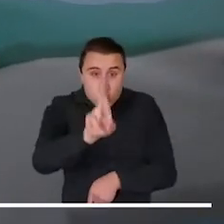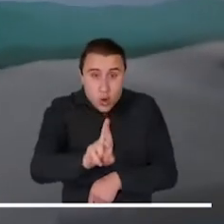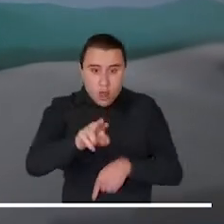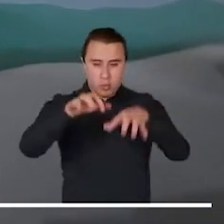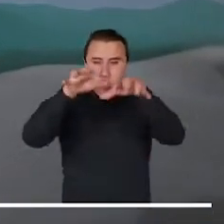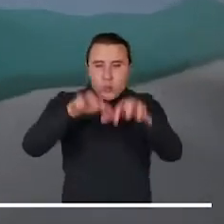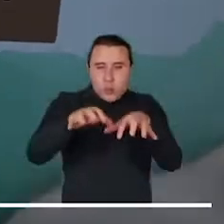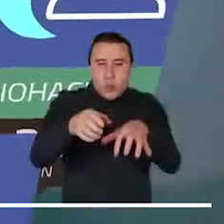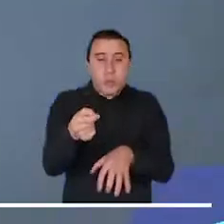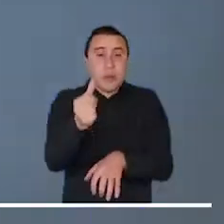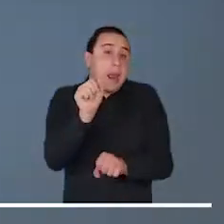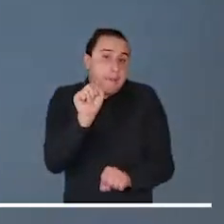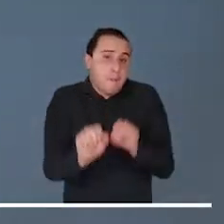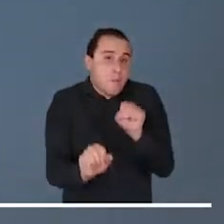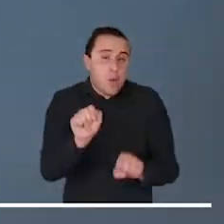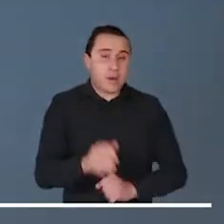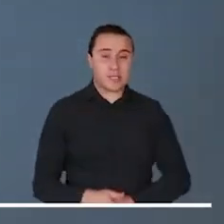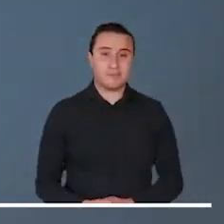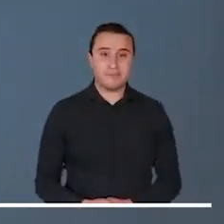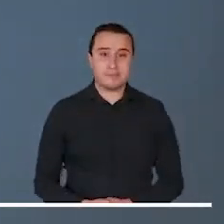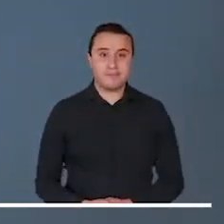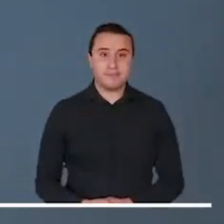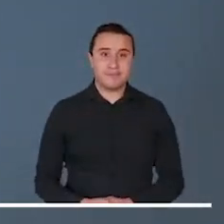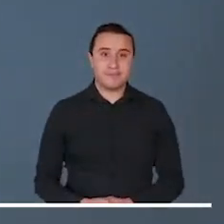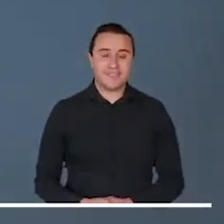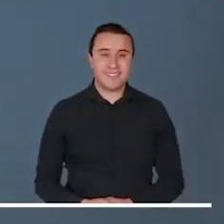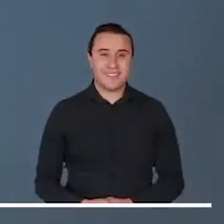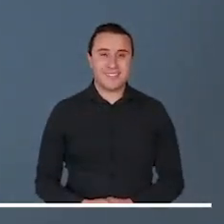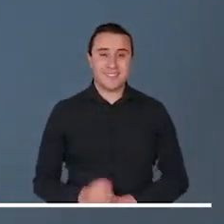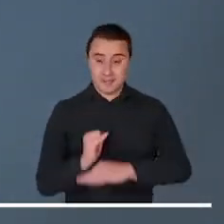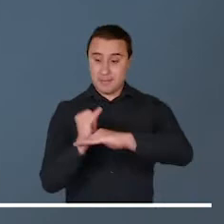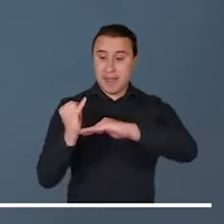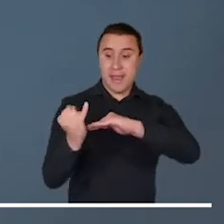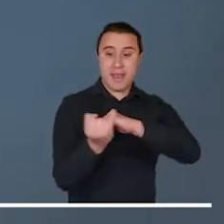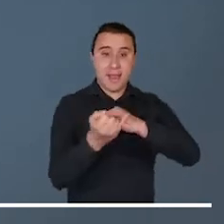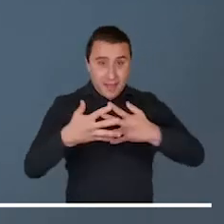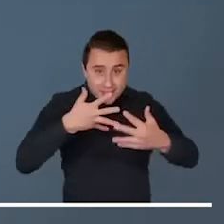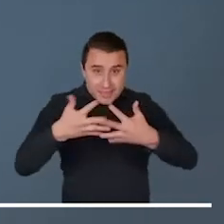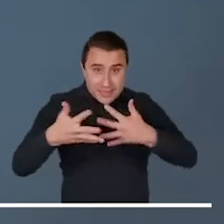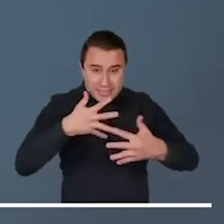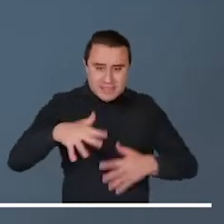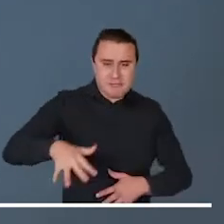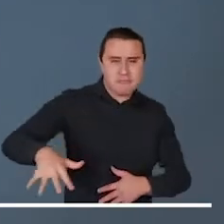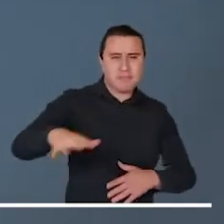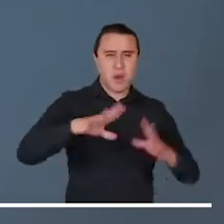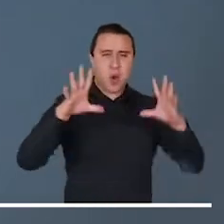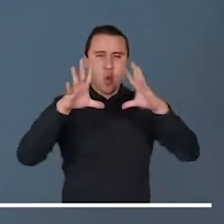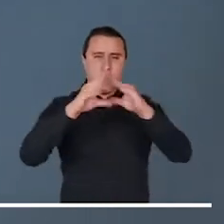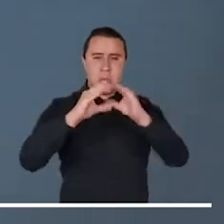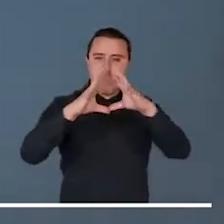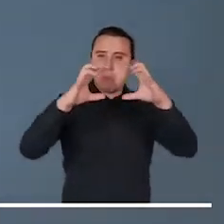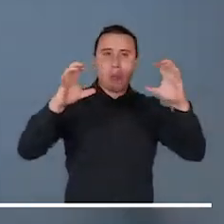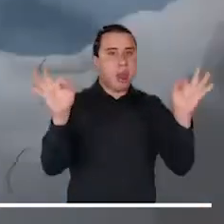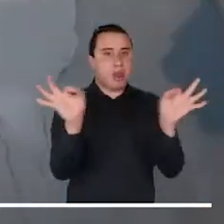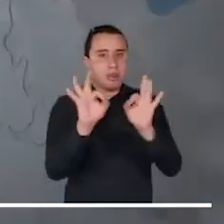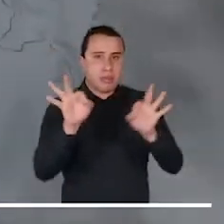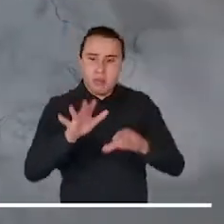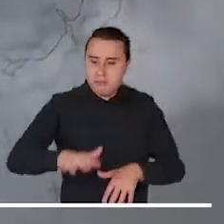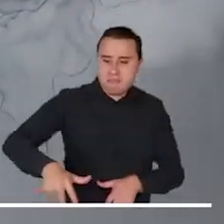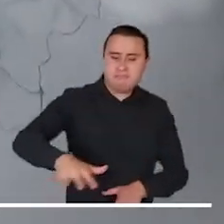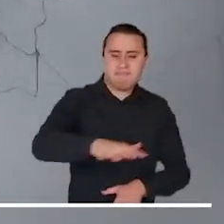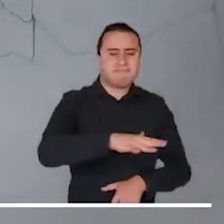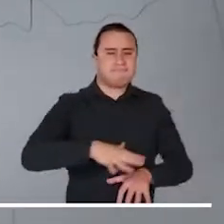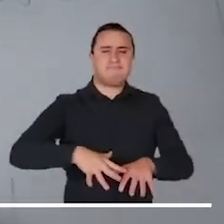ligeras. Por su parte, el archipiélago de San Andrés y Providencia podría experimentar una noche despejada